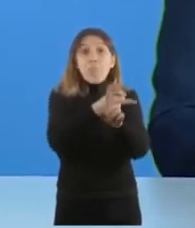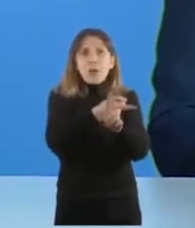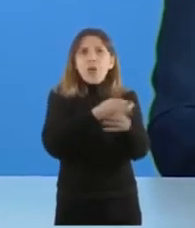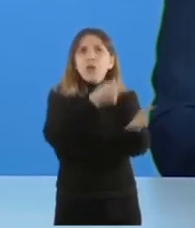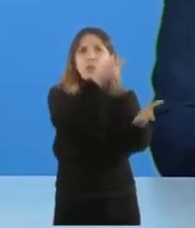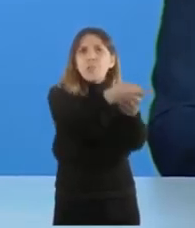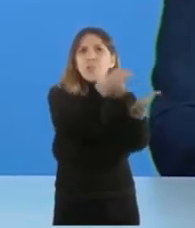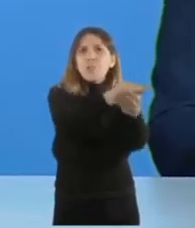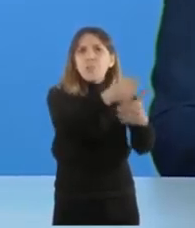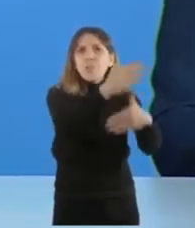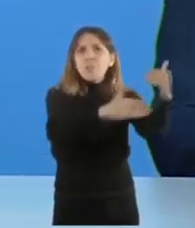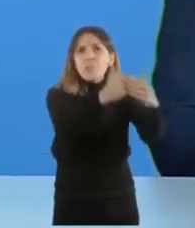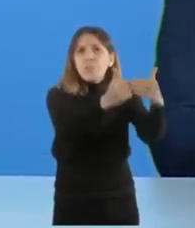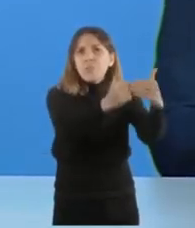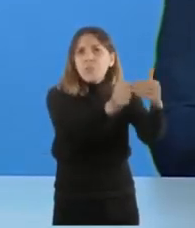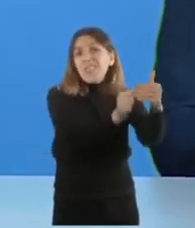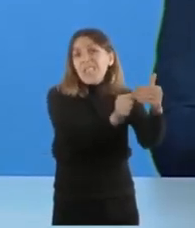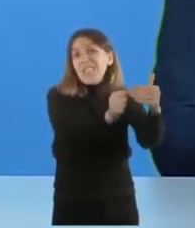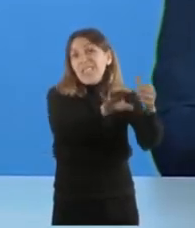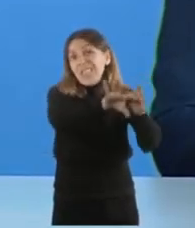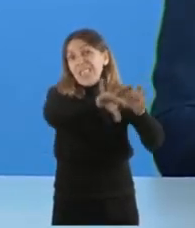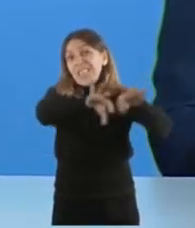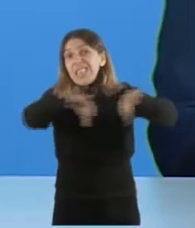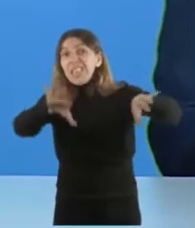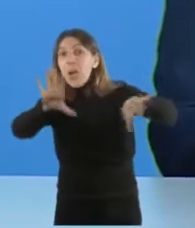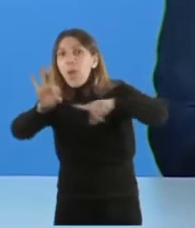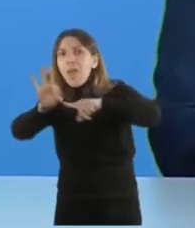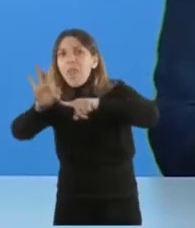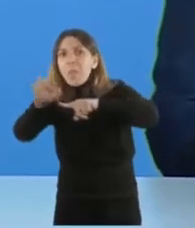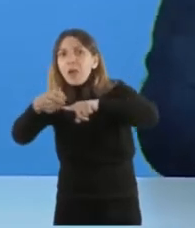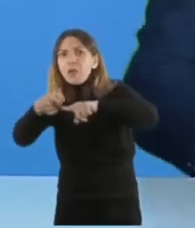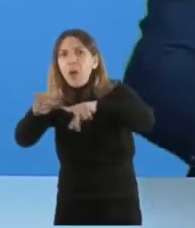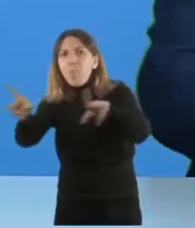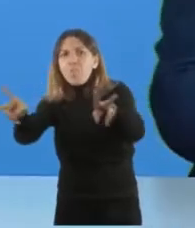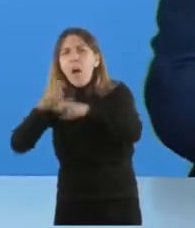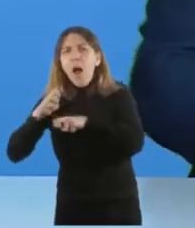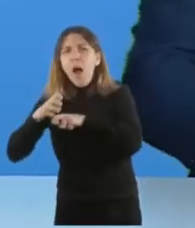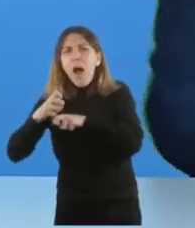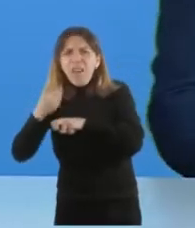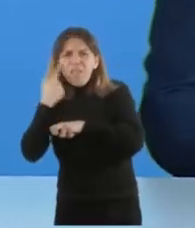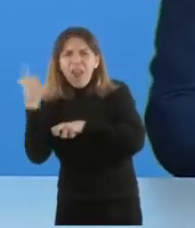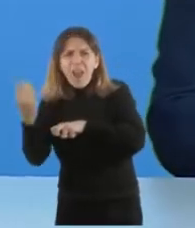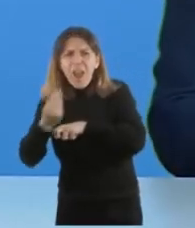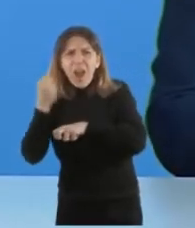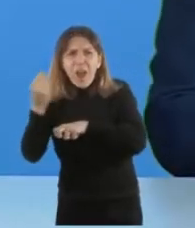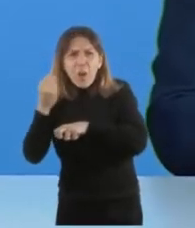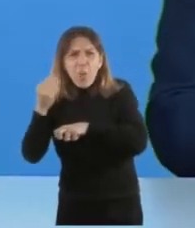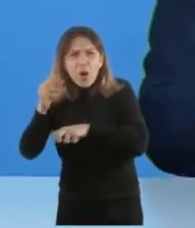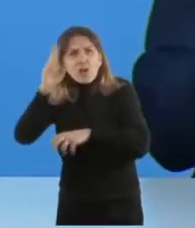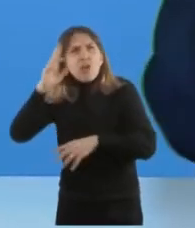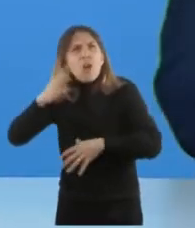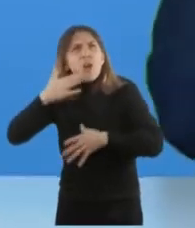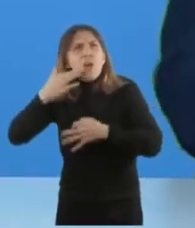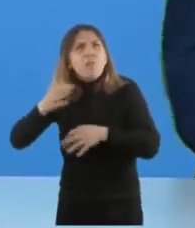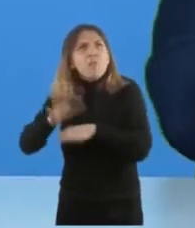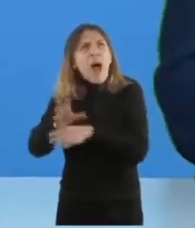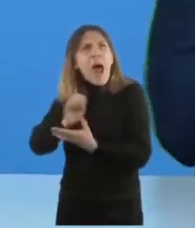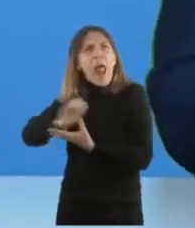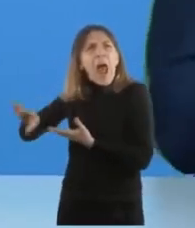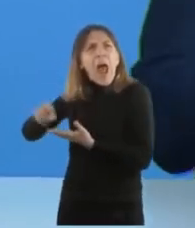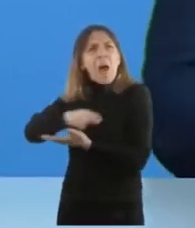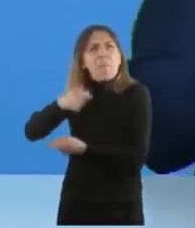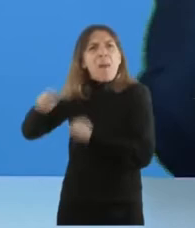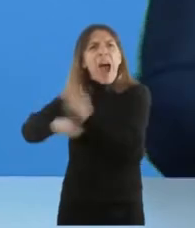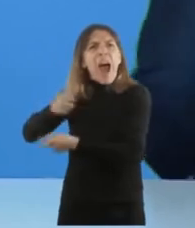era la ganancia de cuatro vivos, que se llevaban la rentabilidad a partir de un compromiso de deuda que